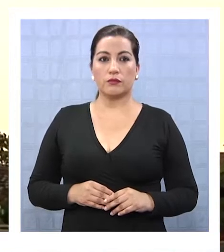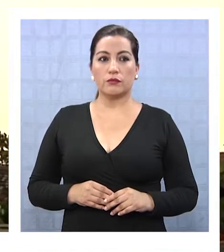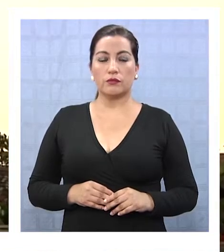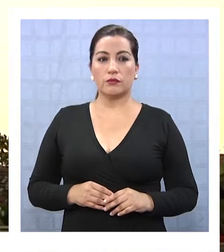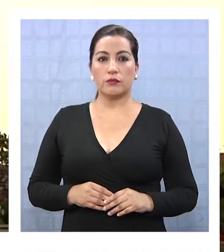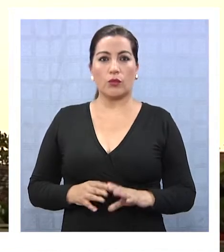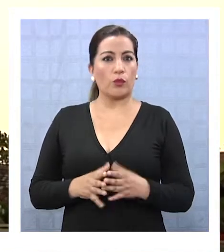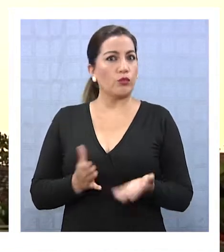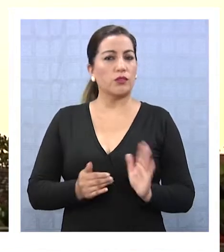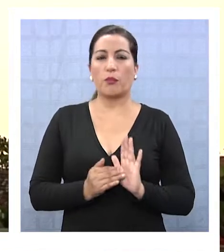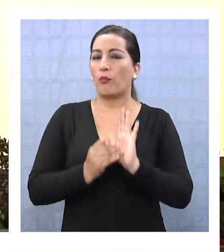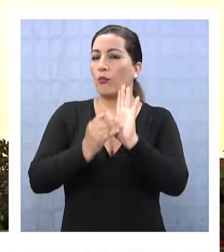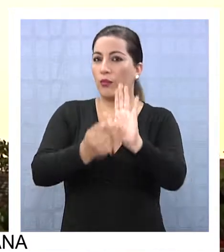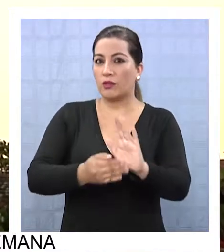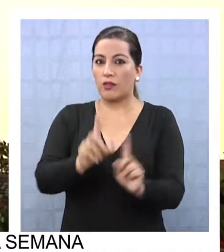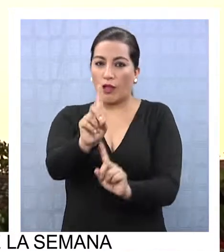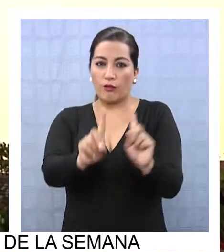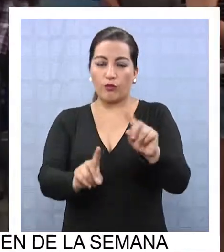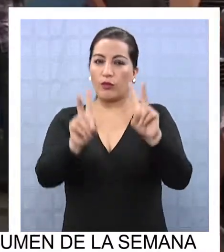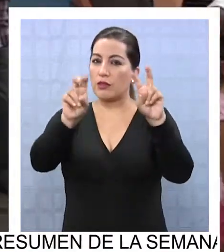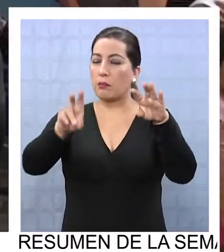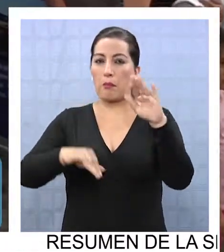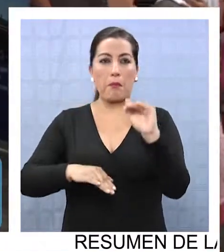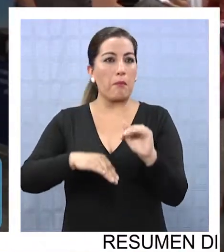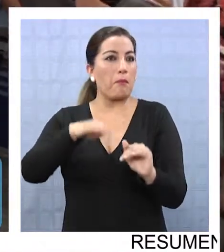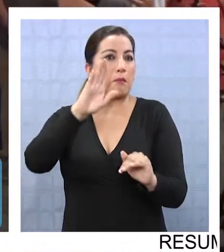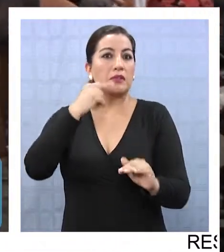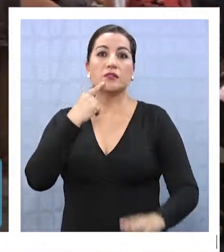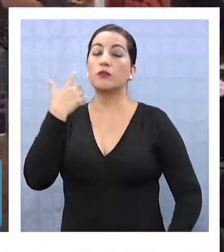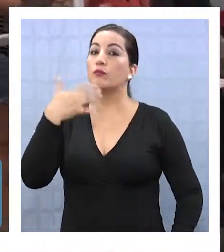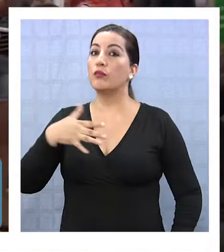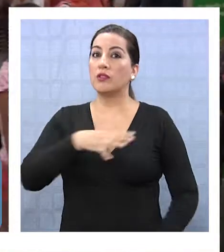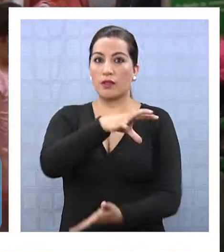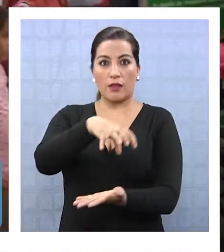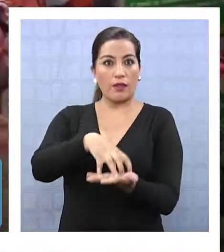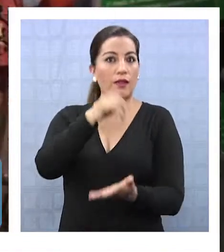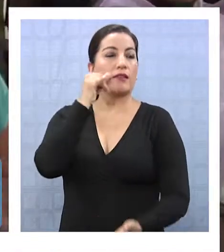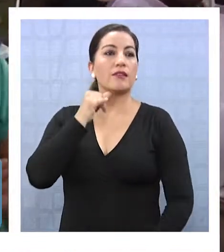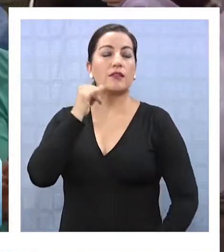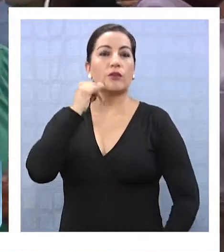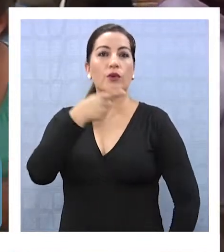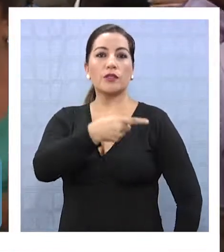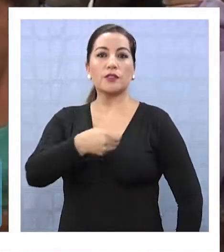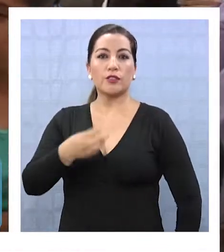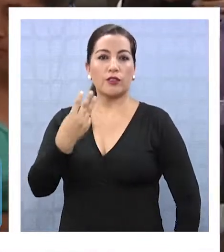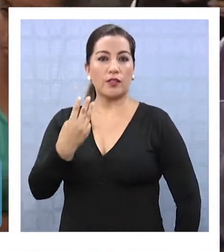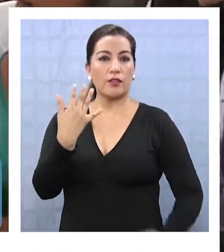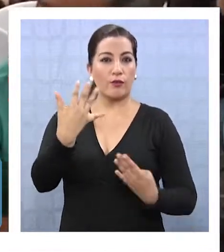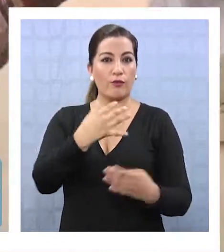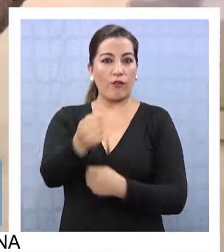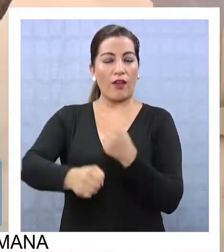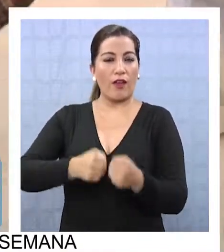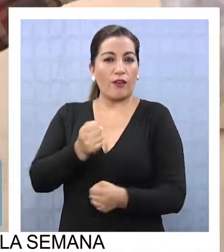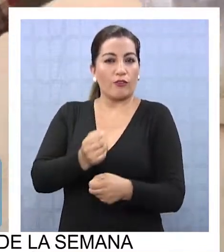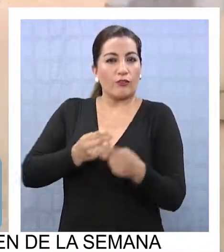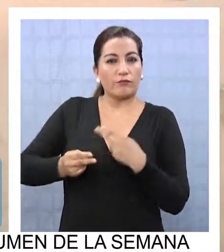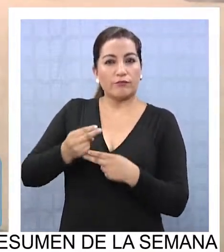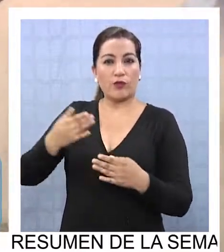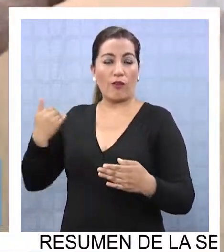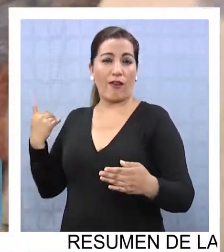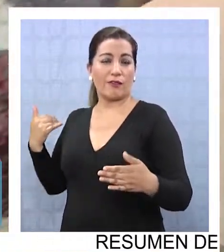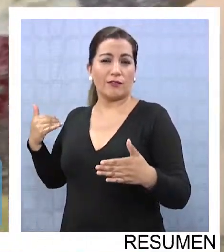Una completa muestra de algunos de los aspectos más destacados de la ciudad de Iquique en sus 139 años de historia,